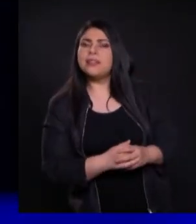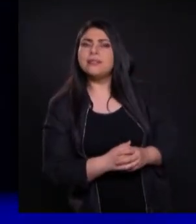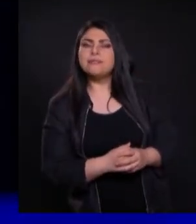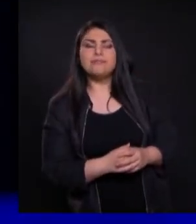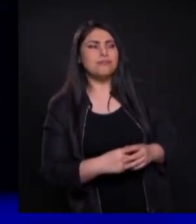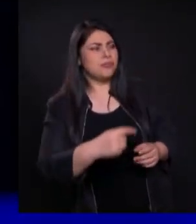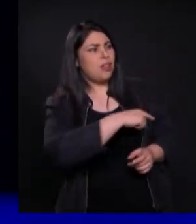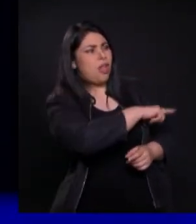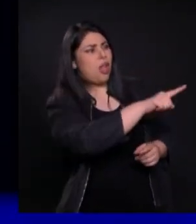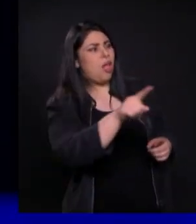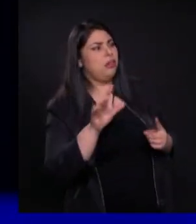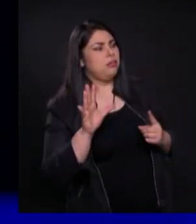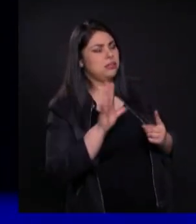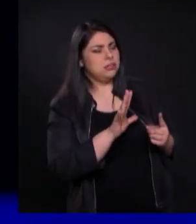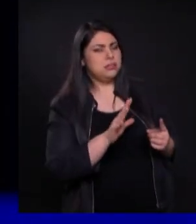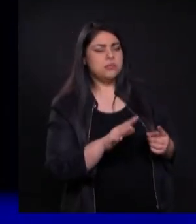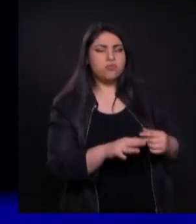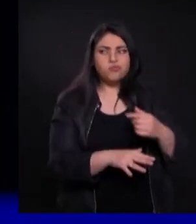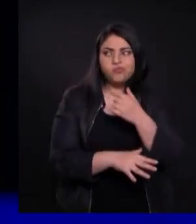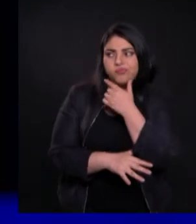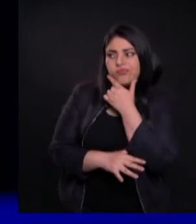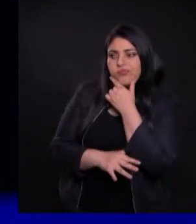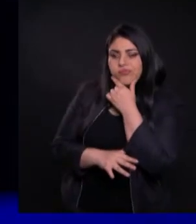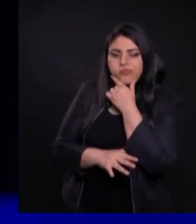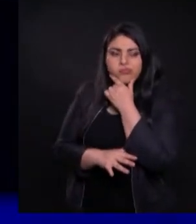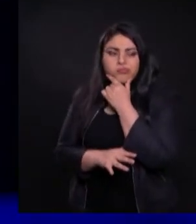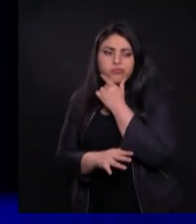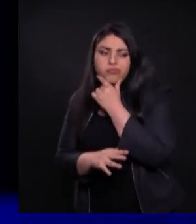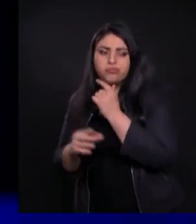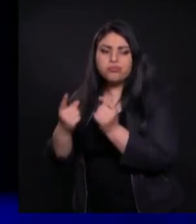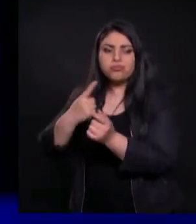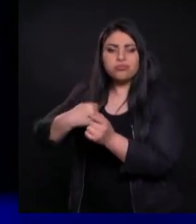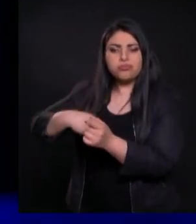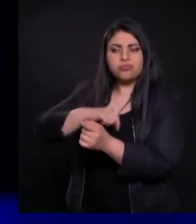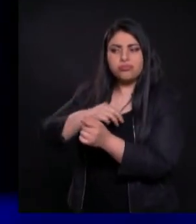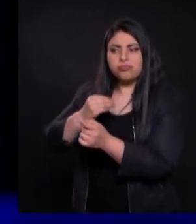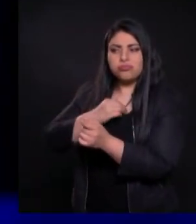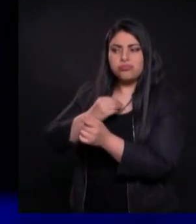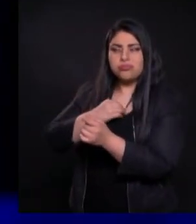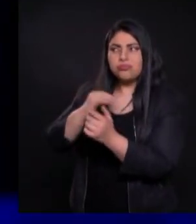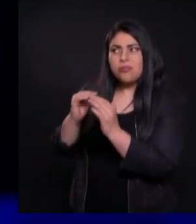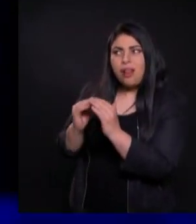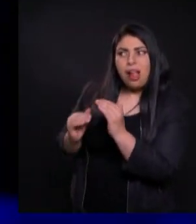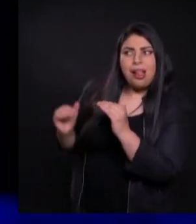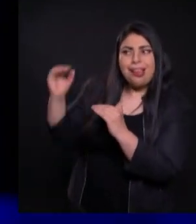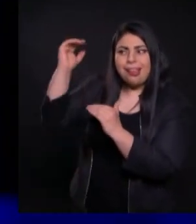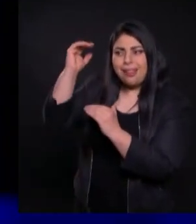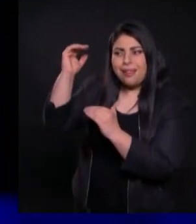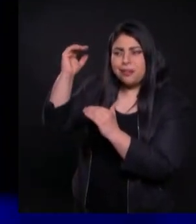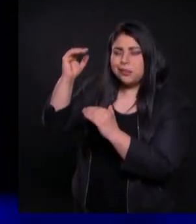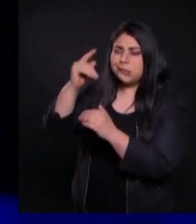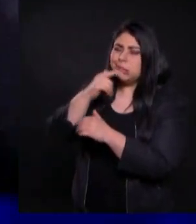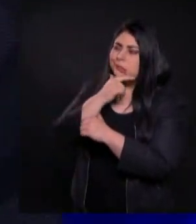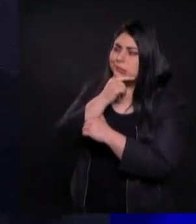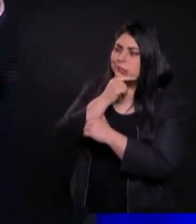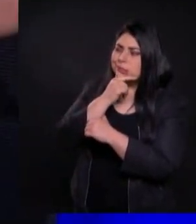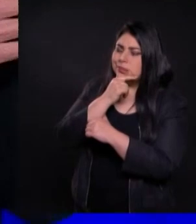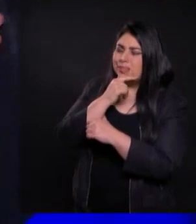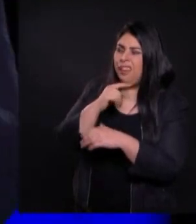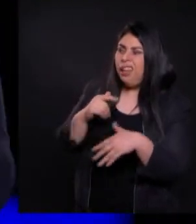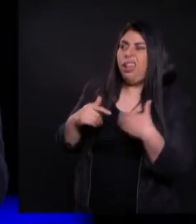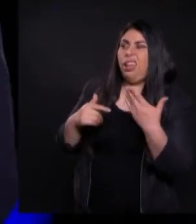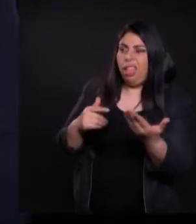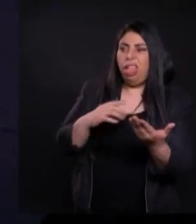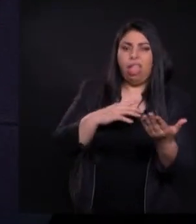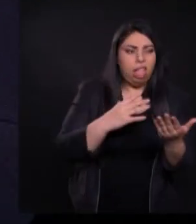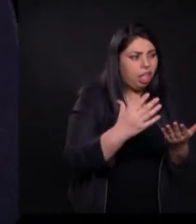escucharon esto dijeron bueno entonces si queremos ser grande Tenemos entonces que servir a los demás No era necesariamente